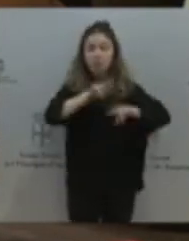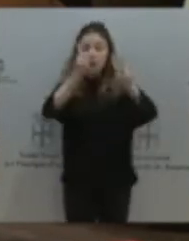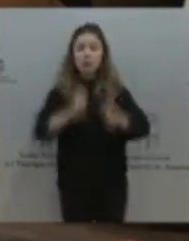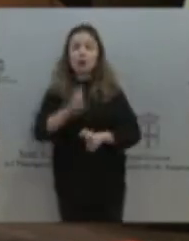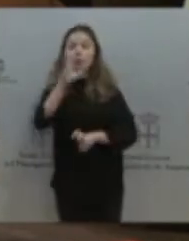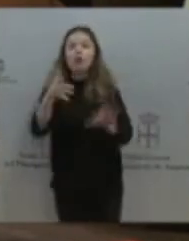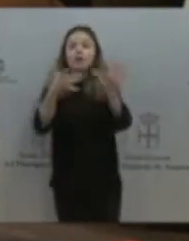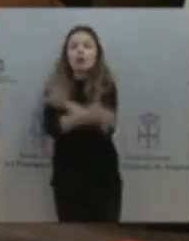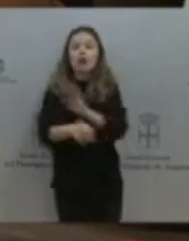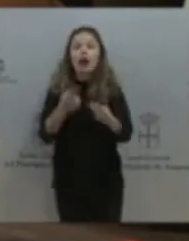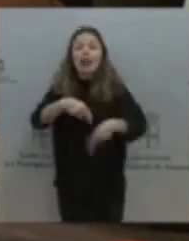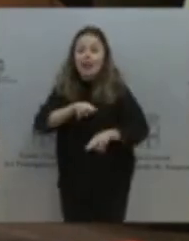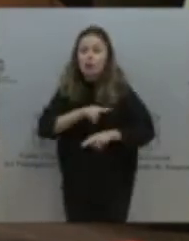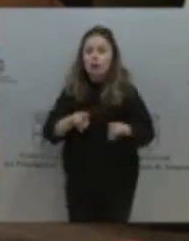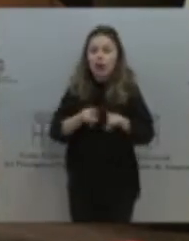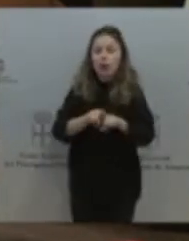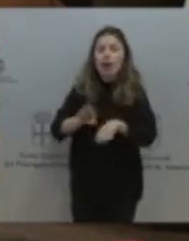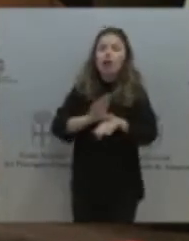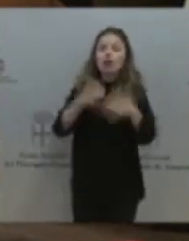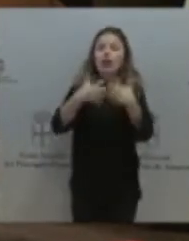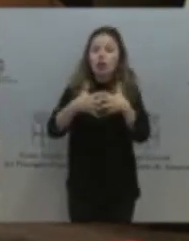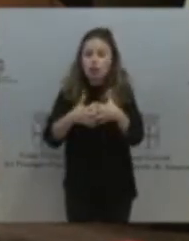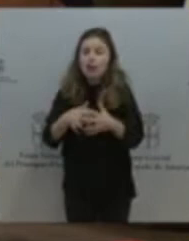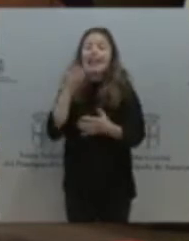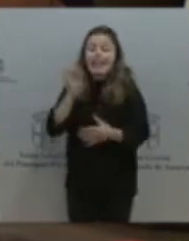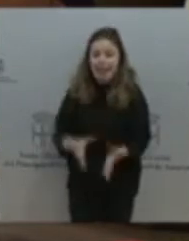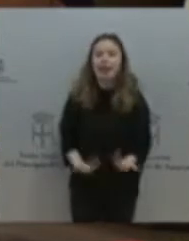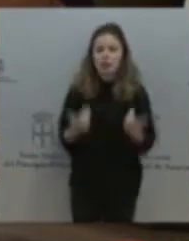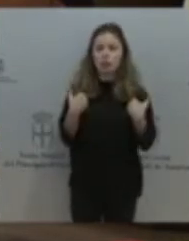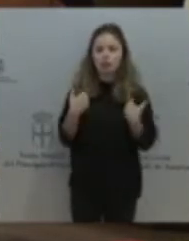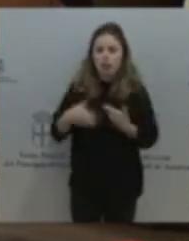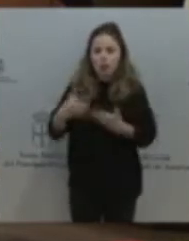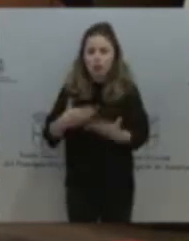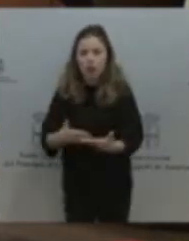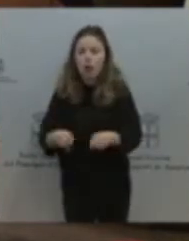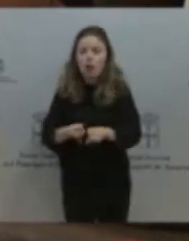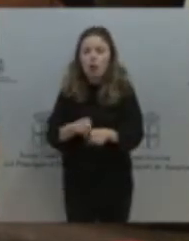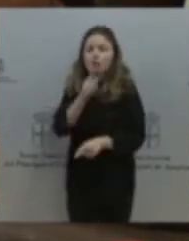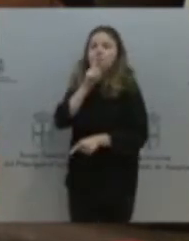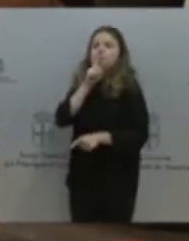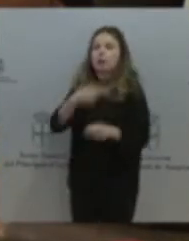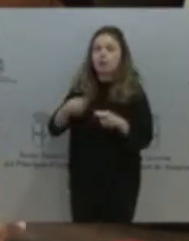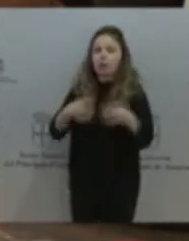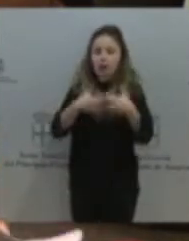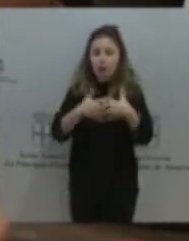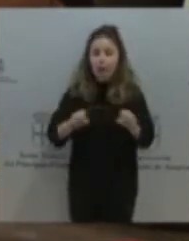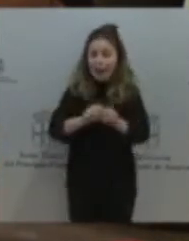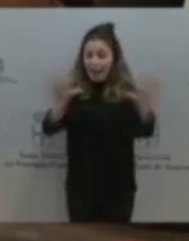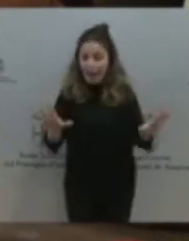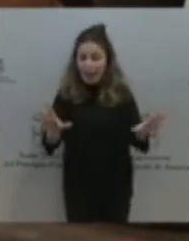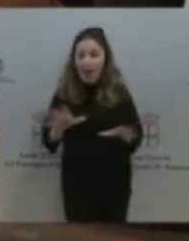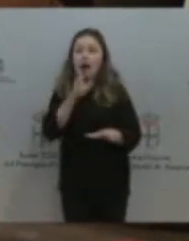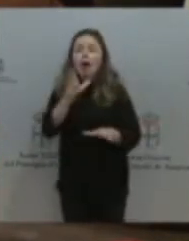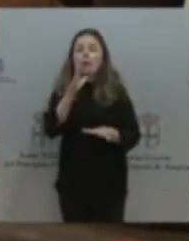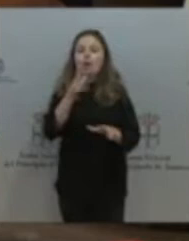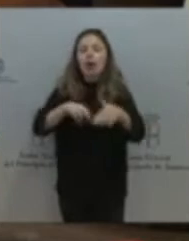de Industria, que es quien está llevando a cabo ausencia de una política industrial clara. Bueno, pues, un recurso extractivo del occidente de Asturias. Mire, yo no